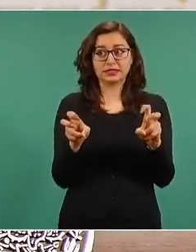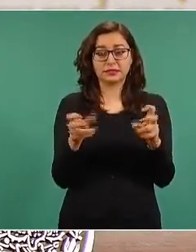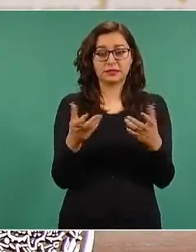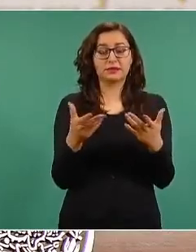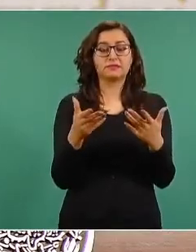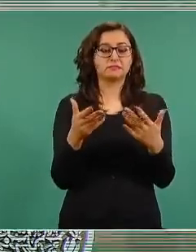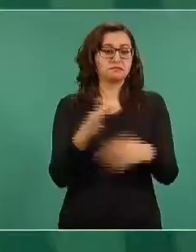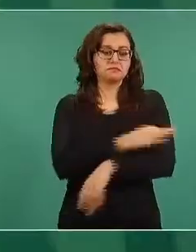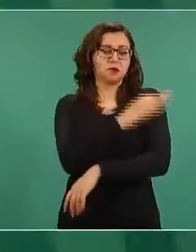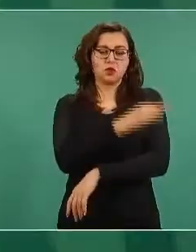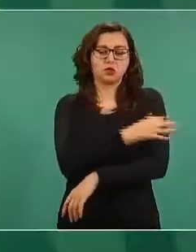vacunas en general.